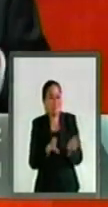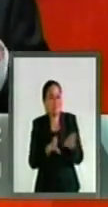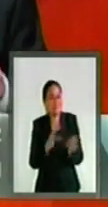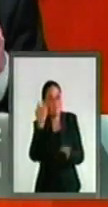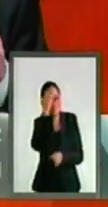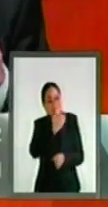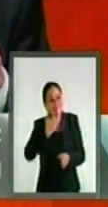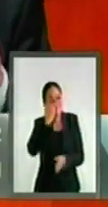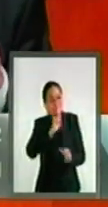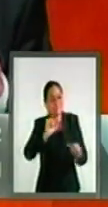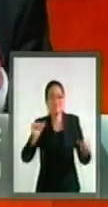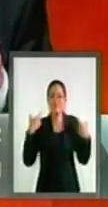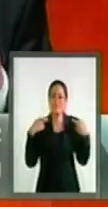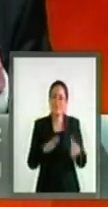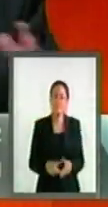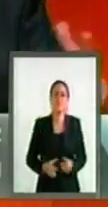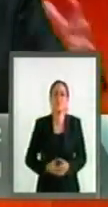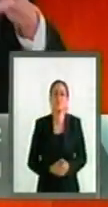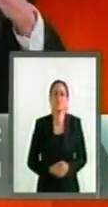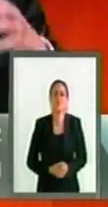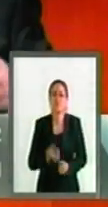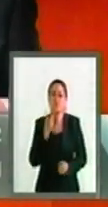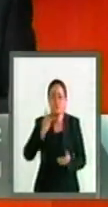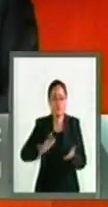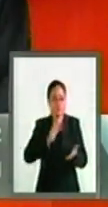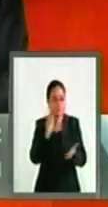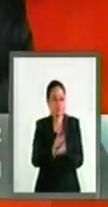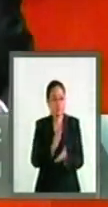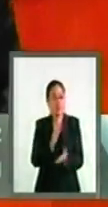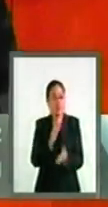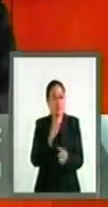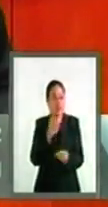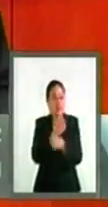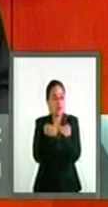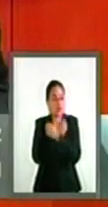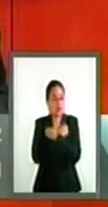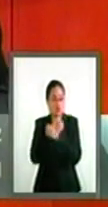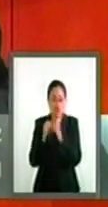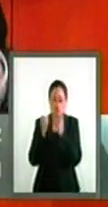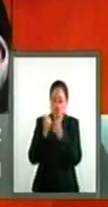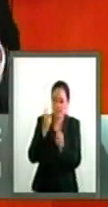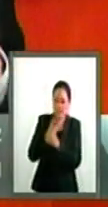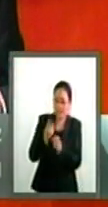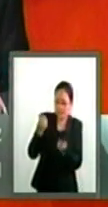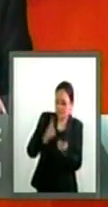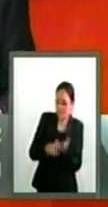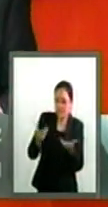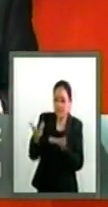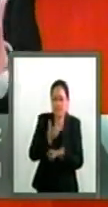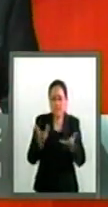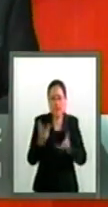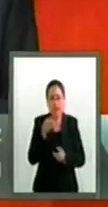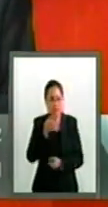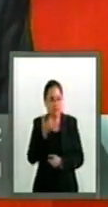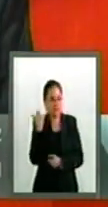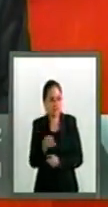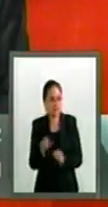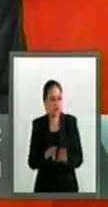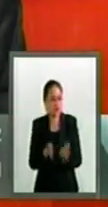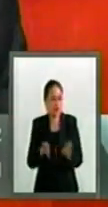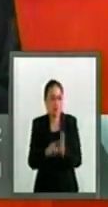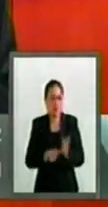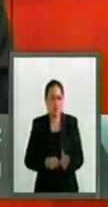La reforma tiene un sentido unificador de la educación en una sociedad plural. Es absurdo, dada la